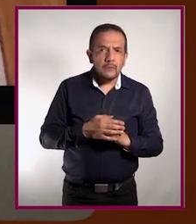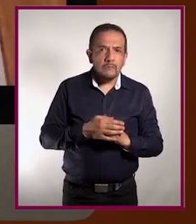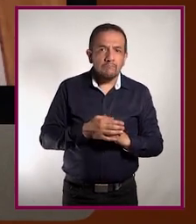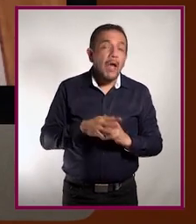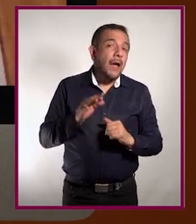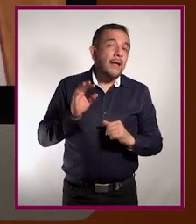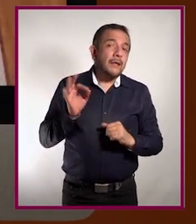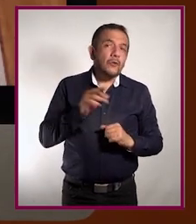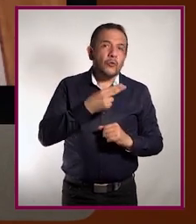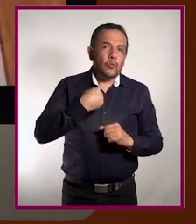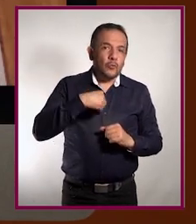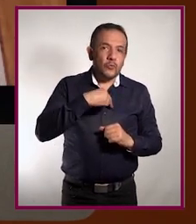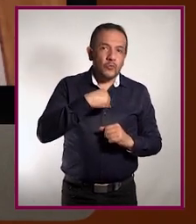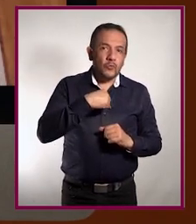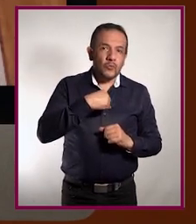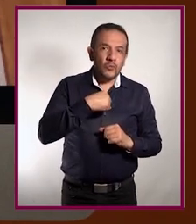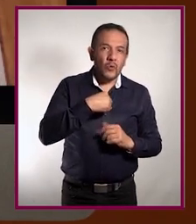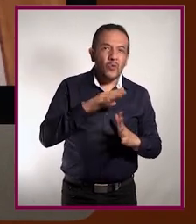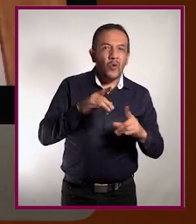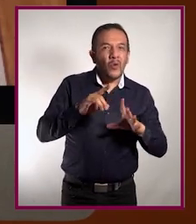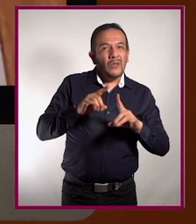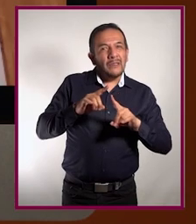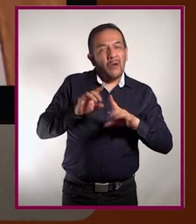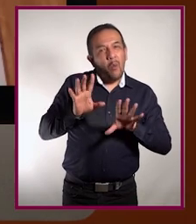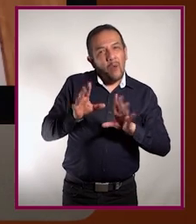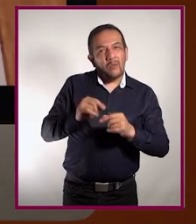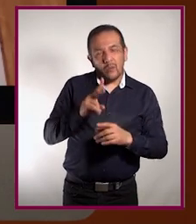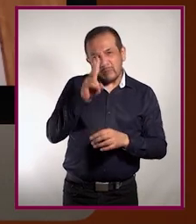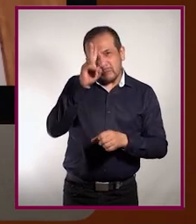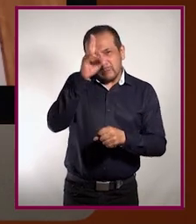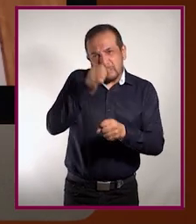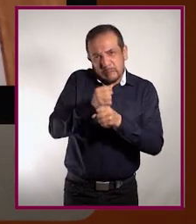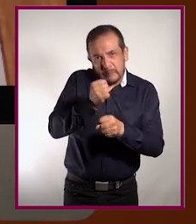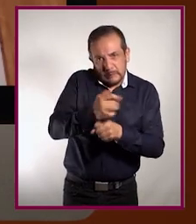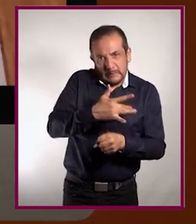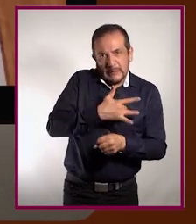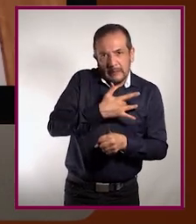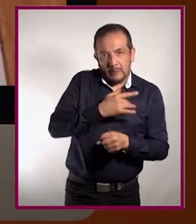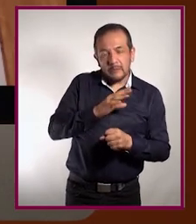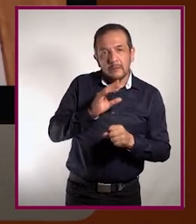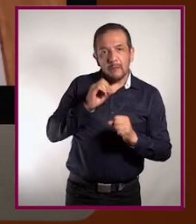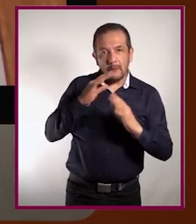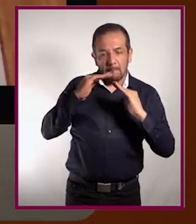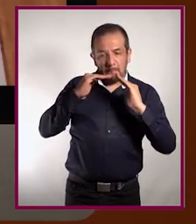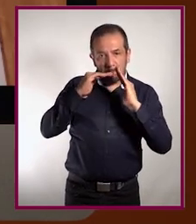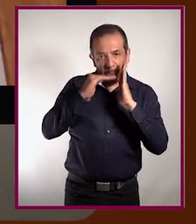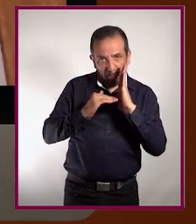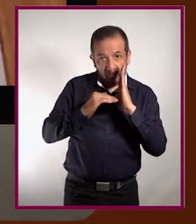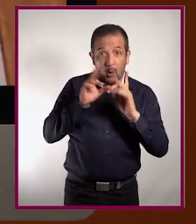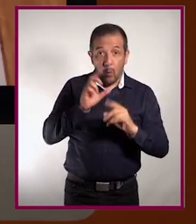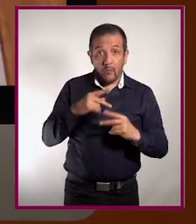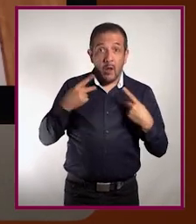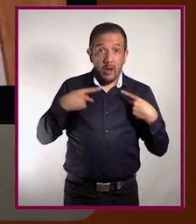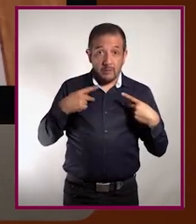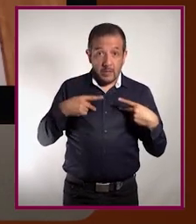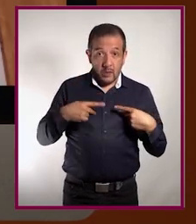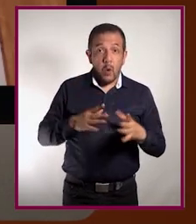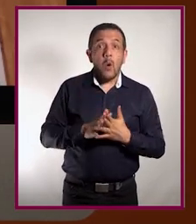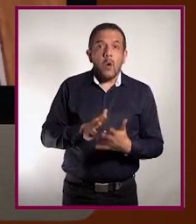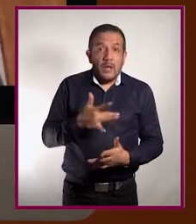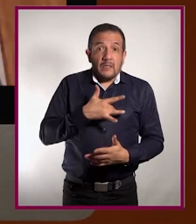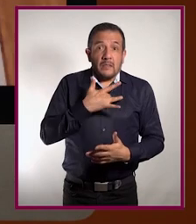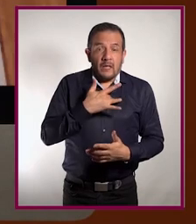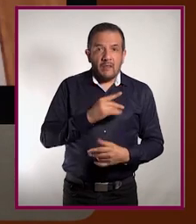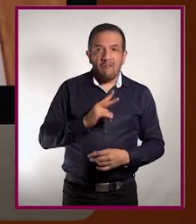que pudiéramos sufrir algún tipo diferente de violencia. Se ha comprobado que los estados de violencia, tanto